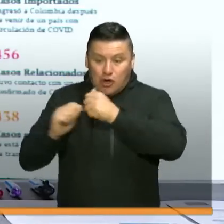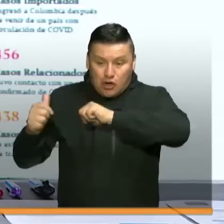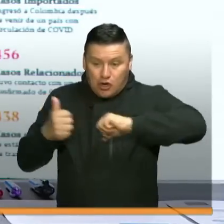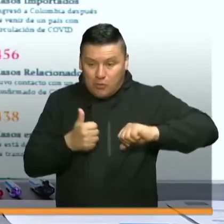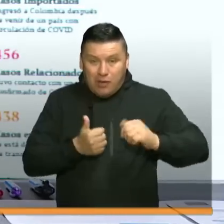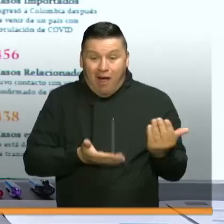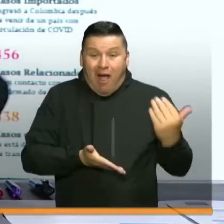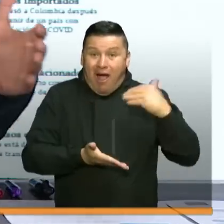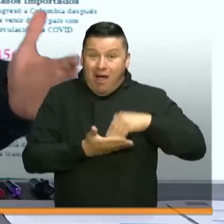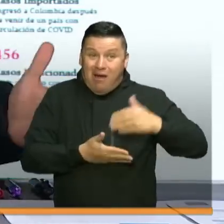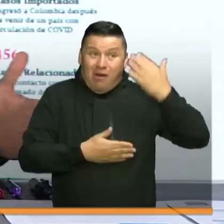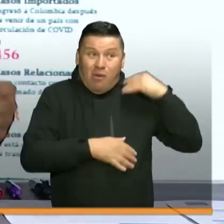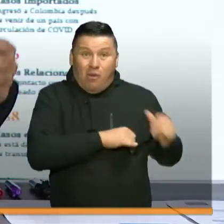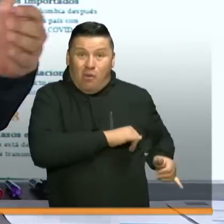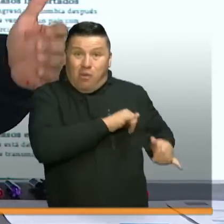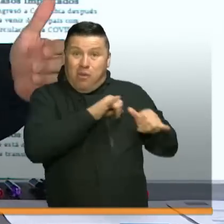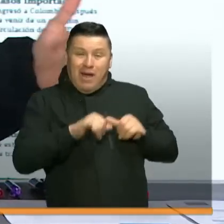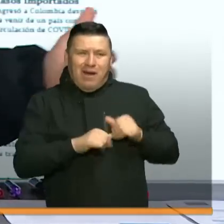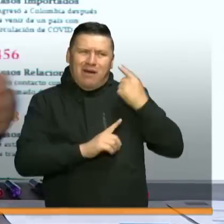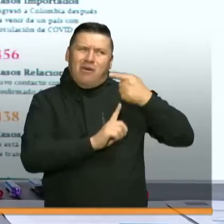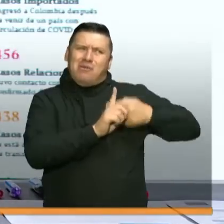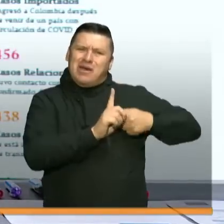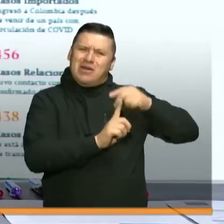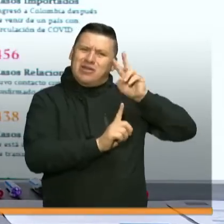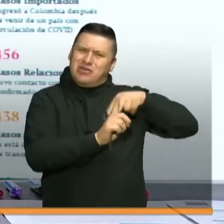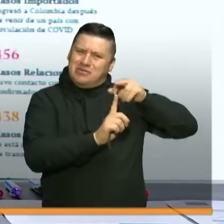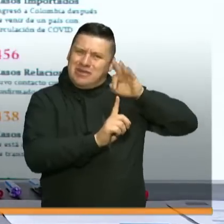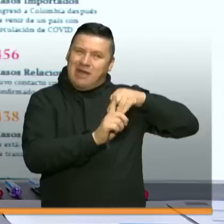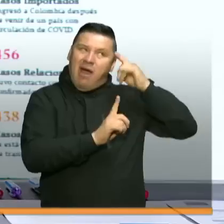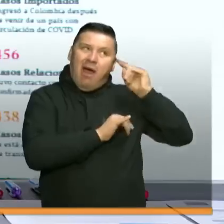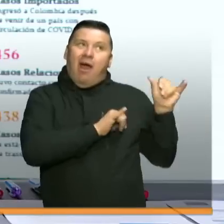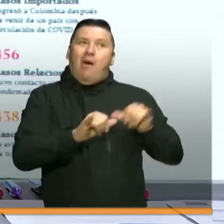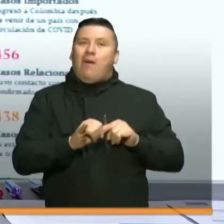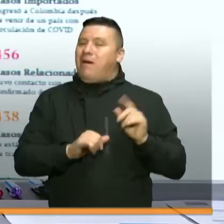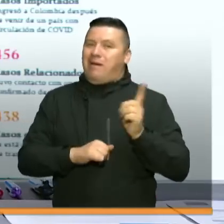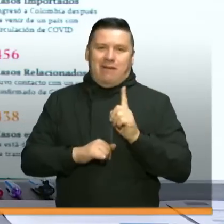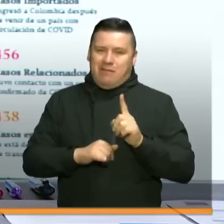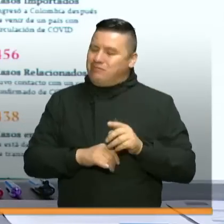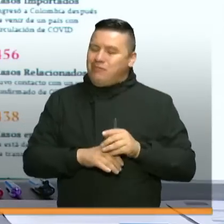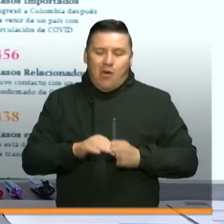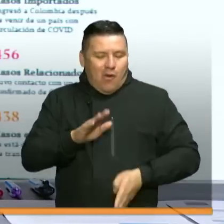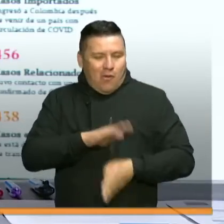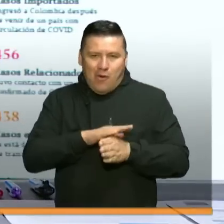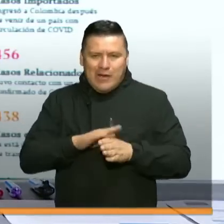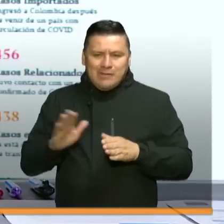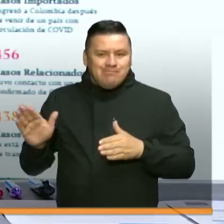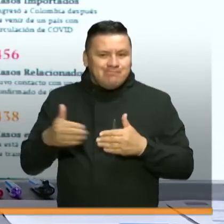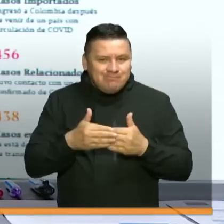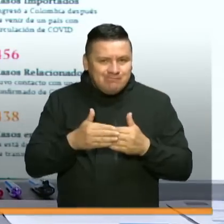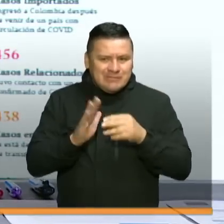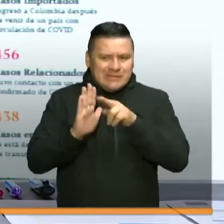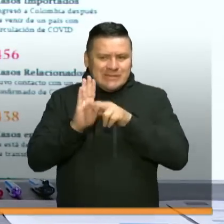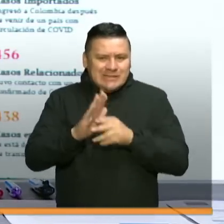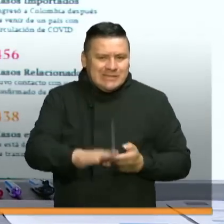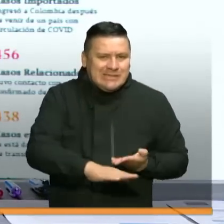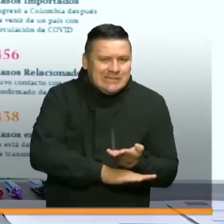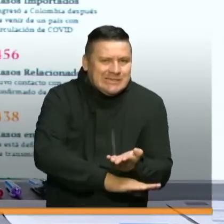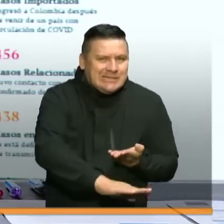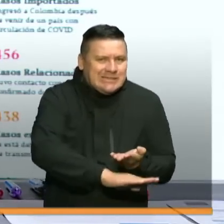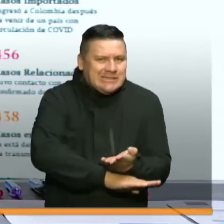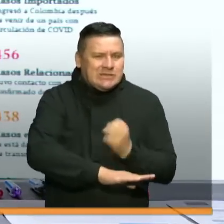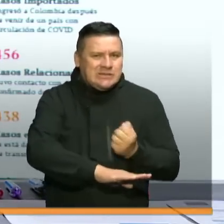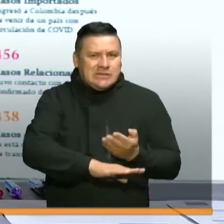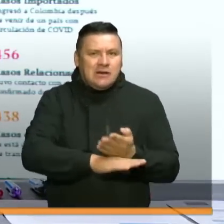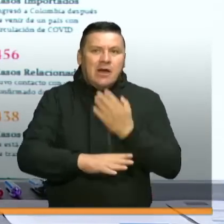va a volver a como estaba hace un mes o dos o tres meses, porque las restricciones se van a seguir manteniendo. Restricciones en